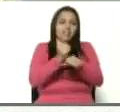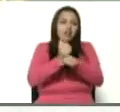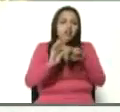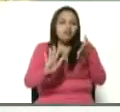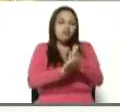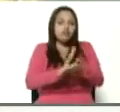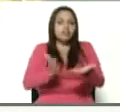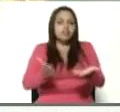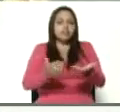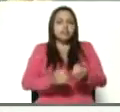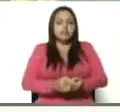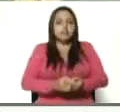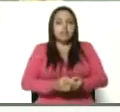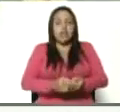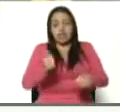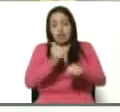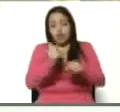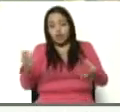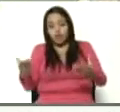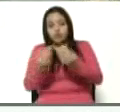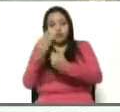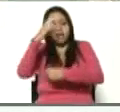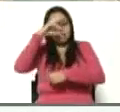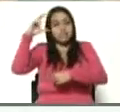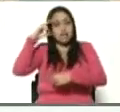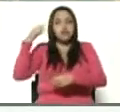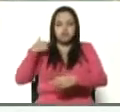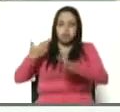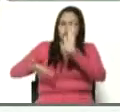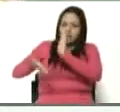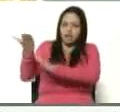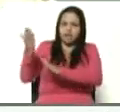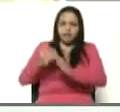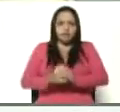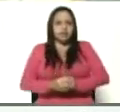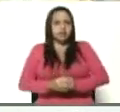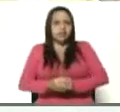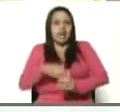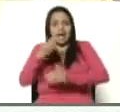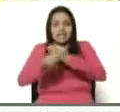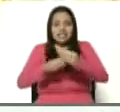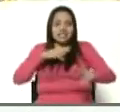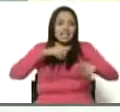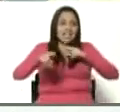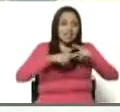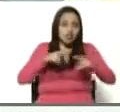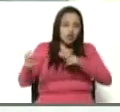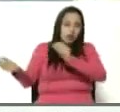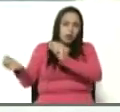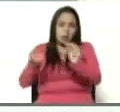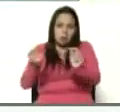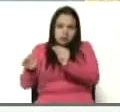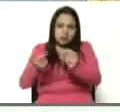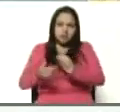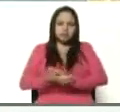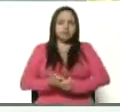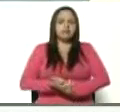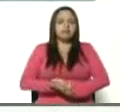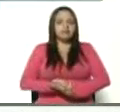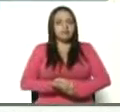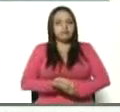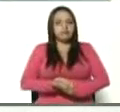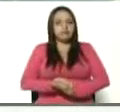Jorge Arriaza, por mandato mío, a establecer relaciones, a conversar con David